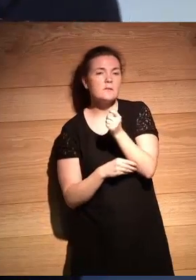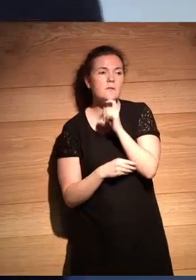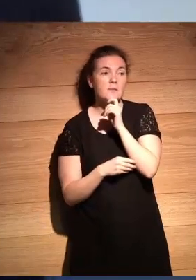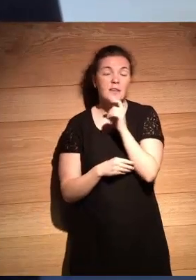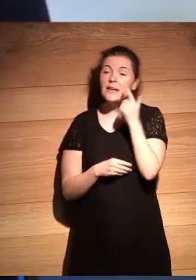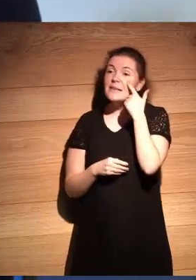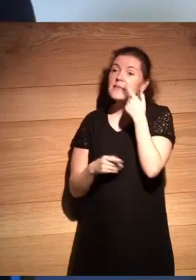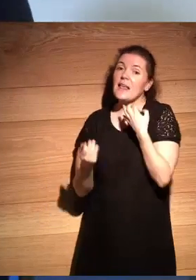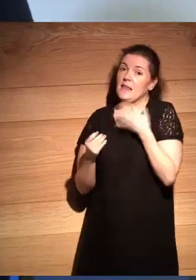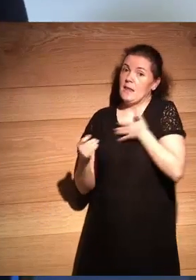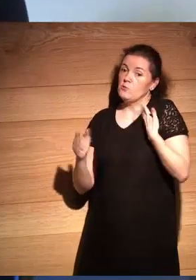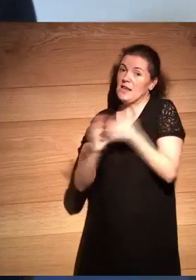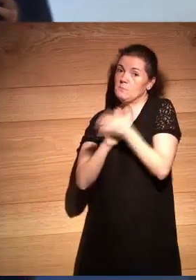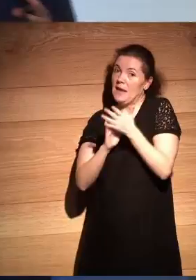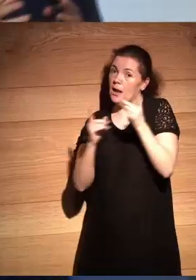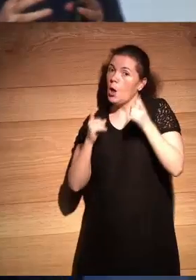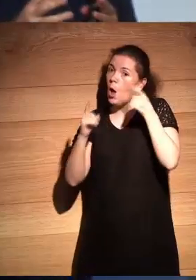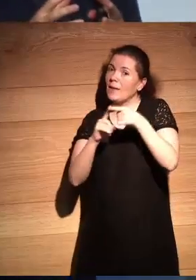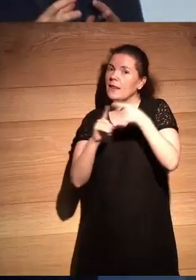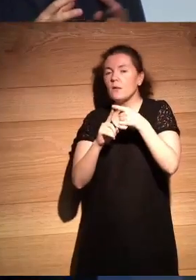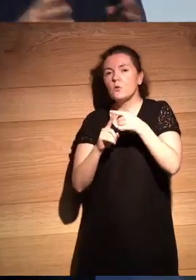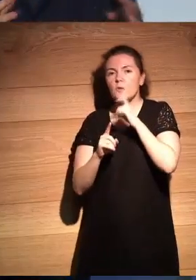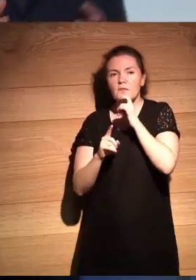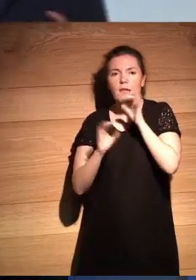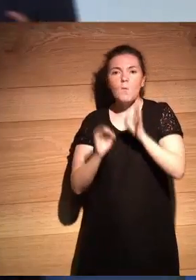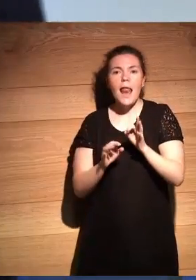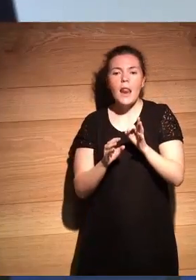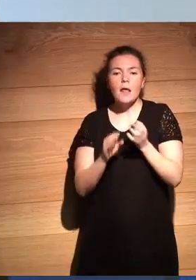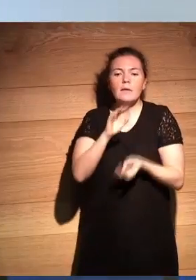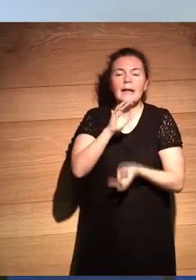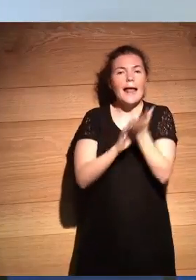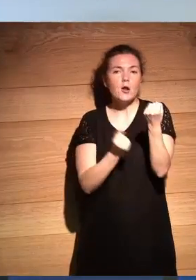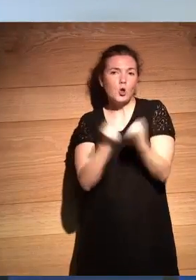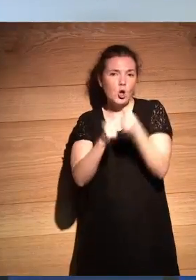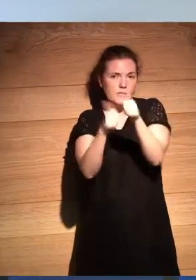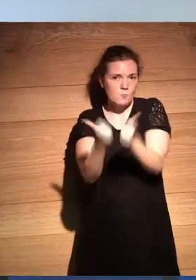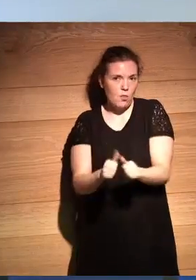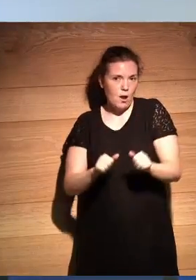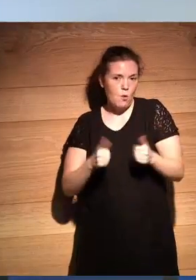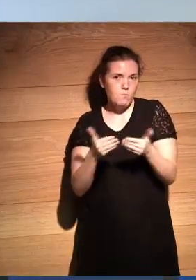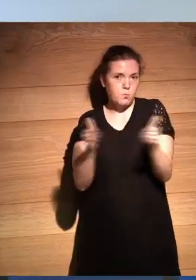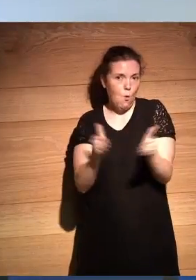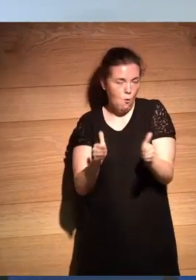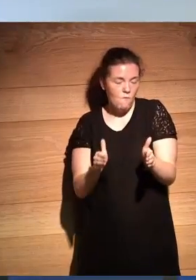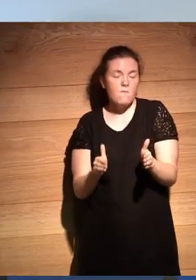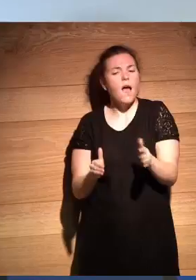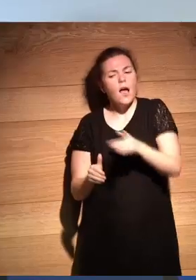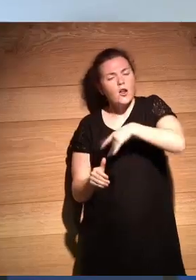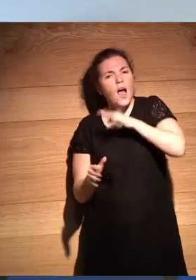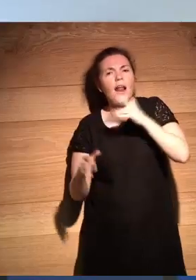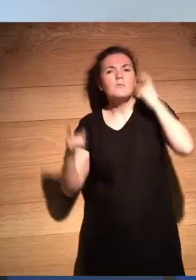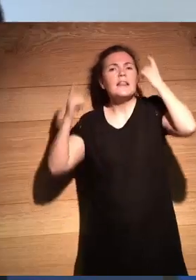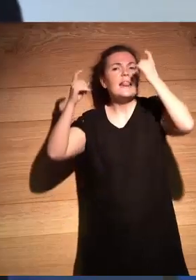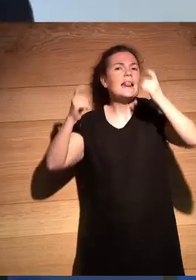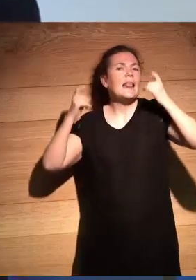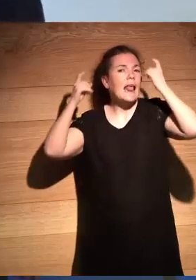os tuviéramos que explicar un poco lo que hemos tratado de hacer es como hacer el prototipo de un coche o sea ahora lo que hemos intentado es nosotros